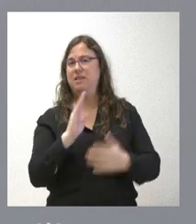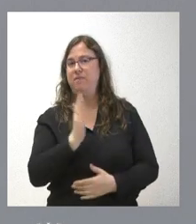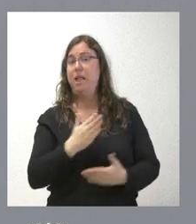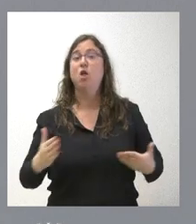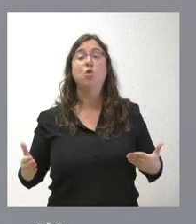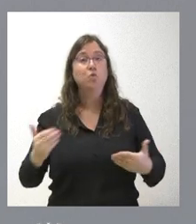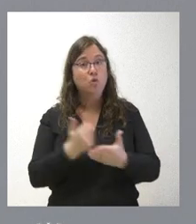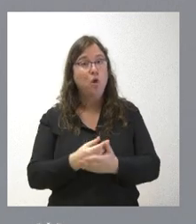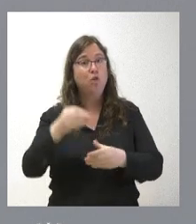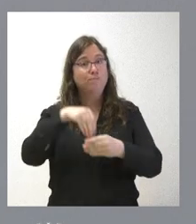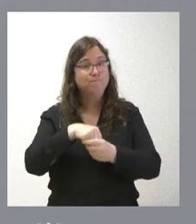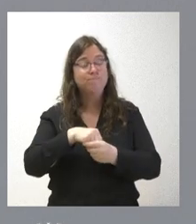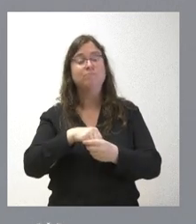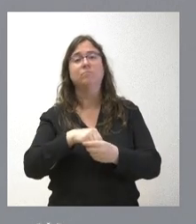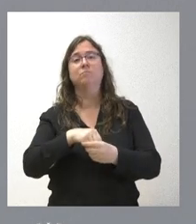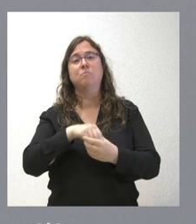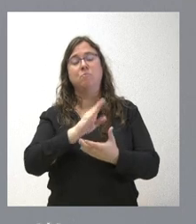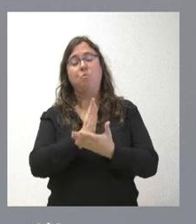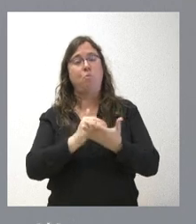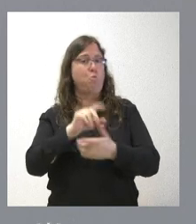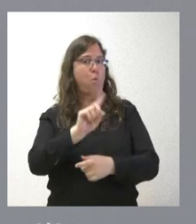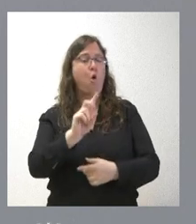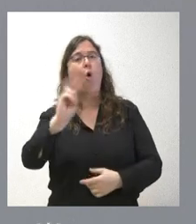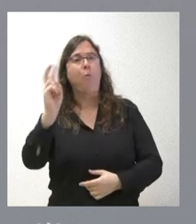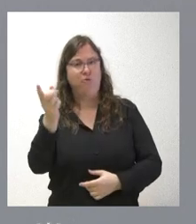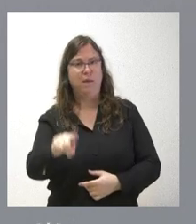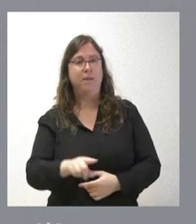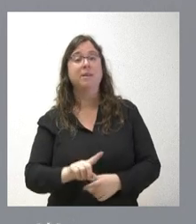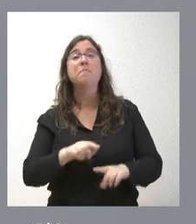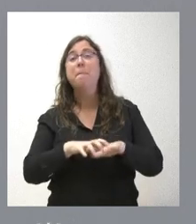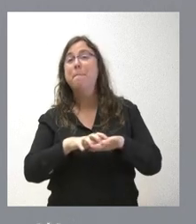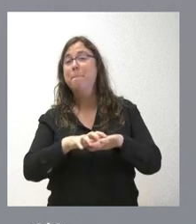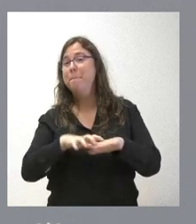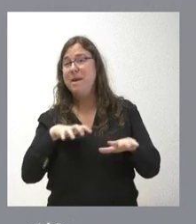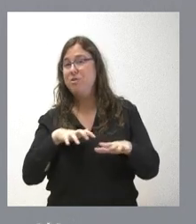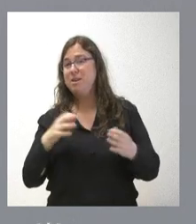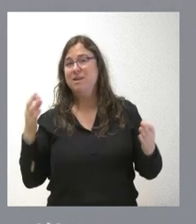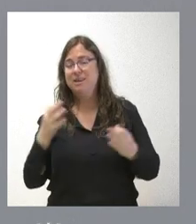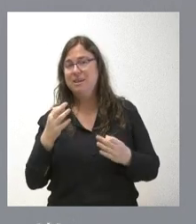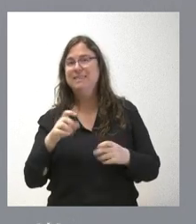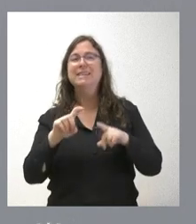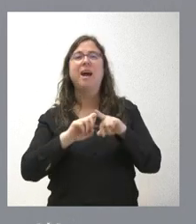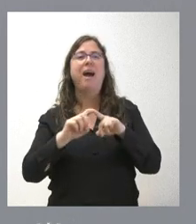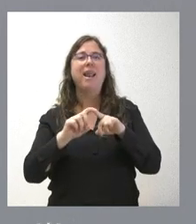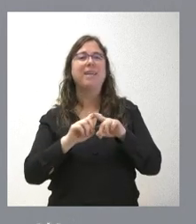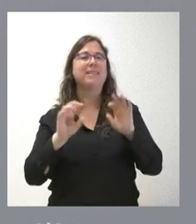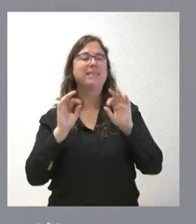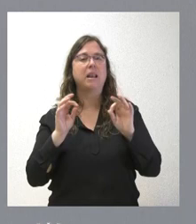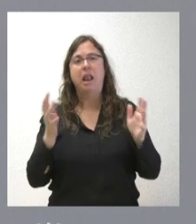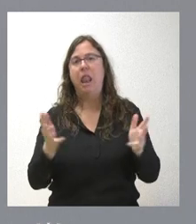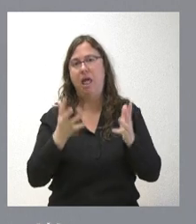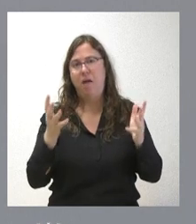recabar los datos de personas que están en otras comunidades autónomas. La mayoría de ellos, afortunadamente, tienen un carácter leve.